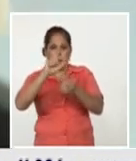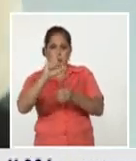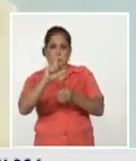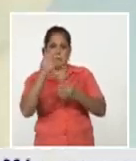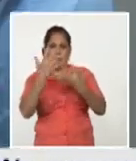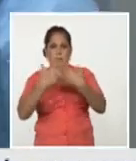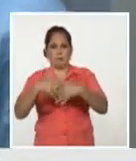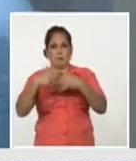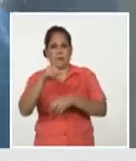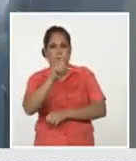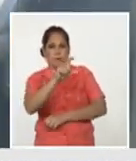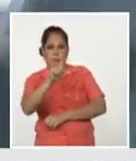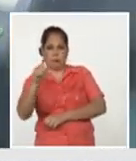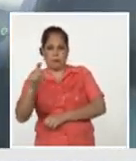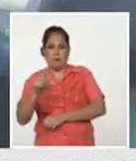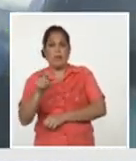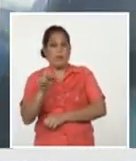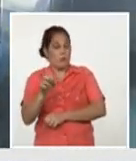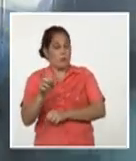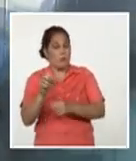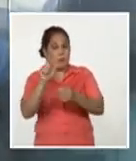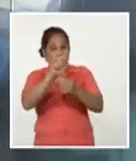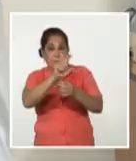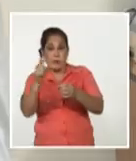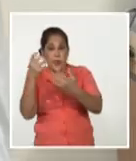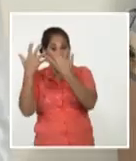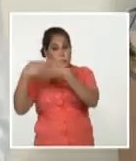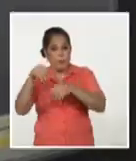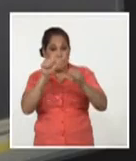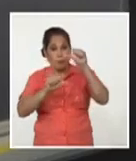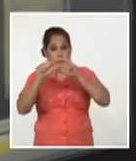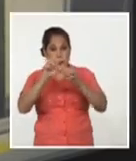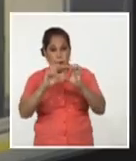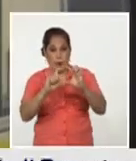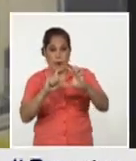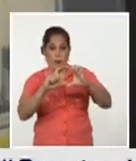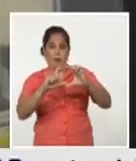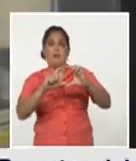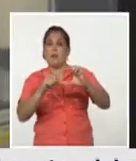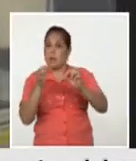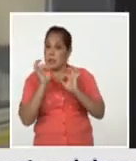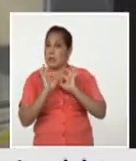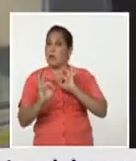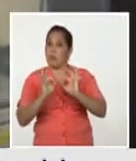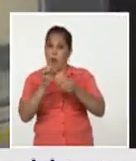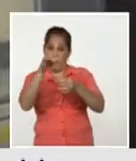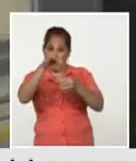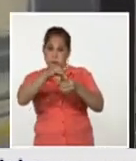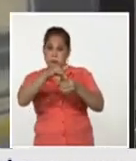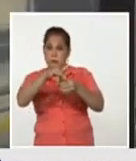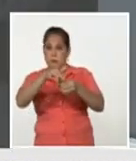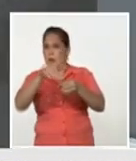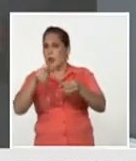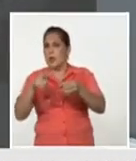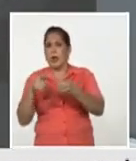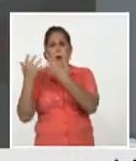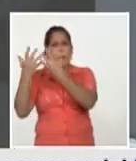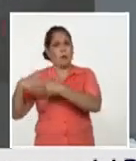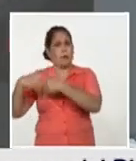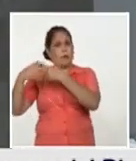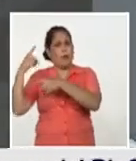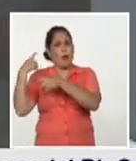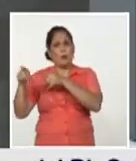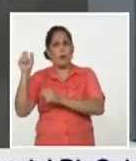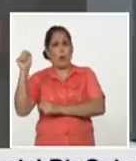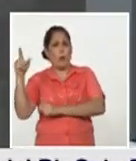son plataformas muy seguras son plataformas para las cuales tenemos capacidades instaladas en el país por tanto no había que hacer grandes inversiones